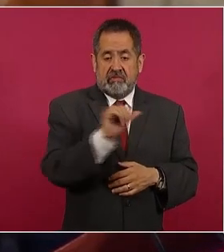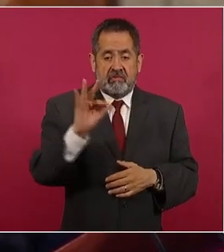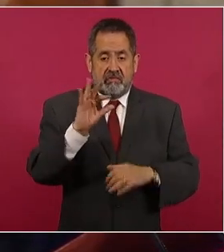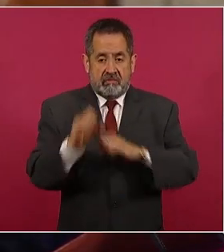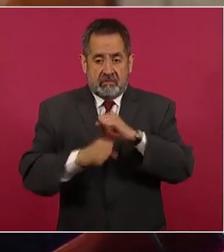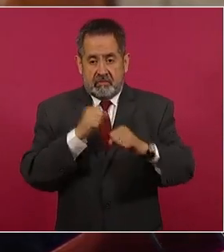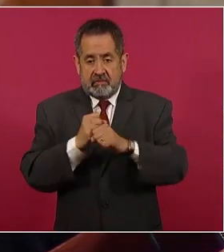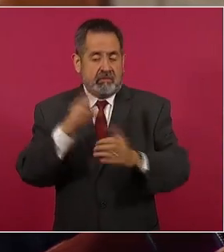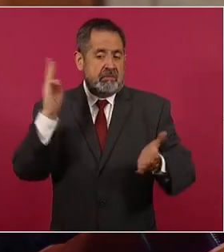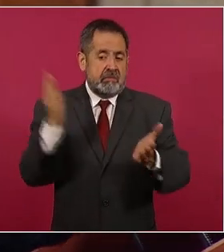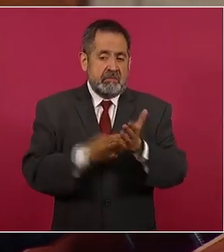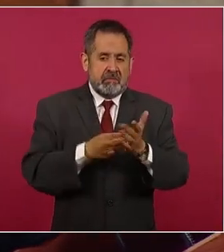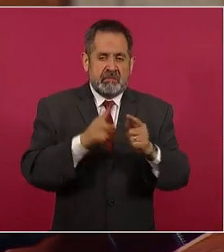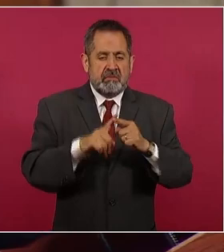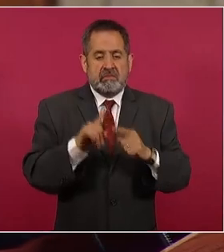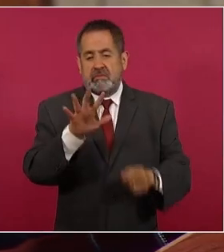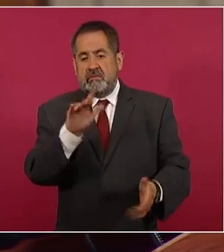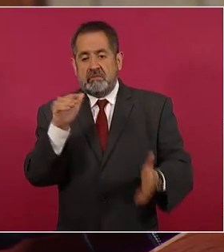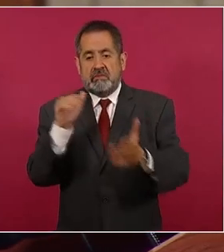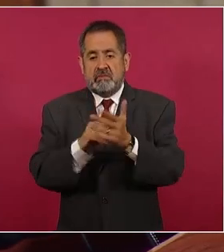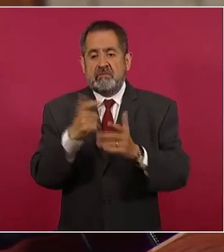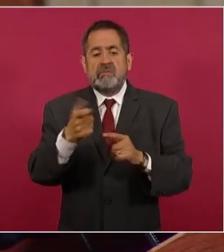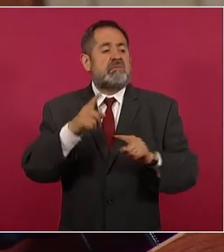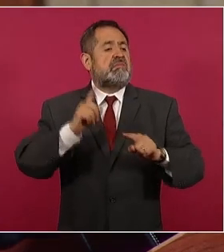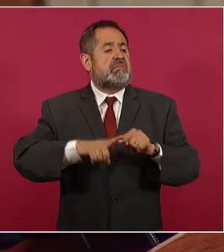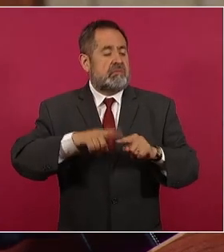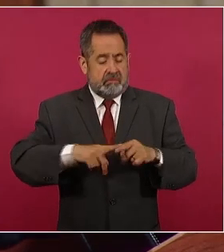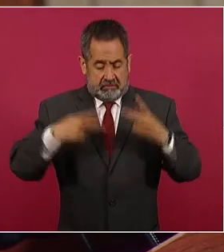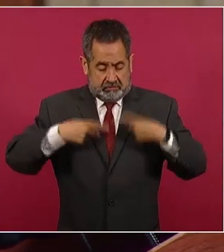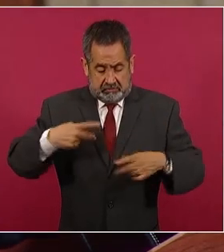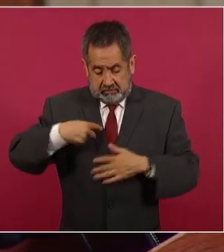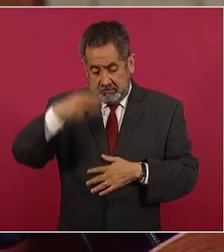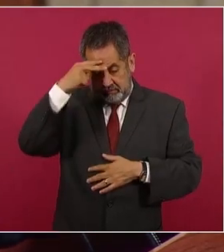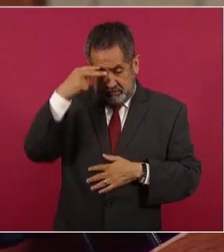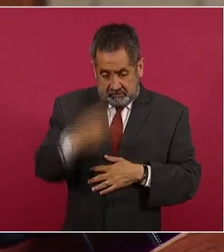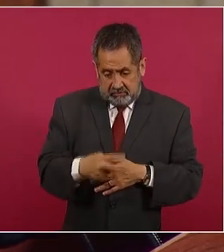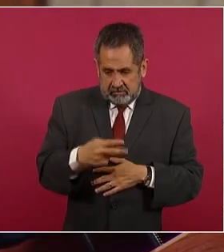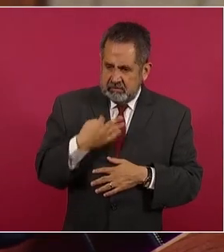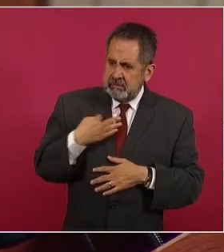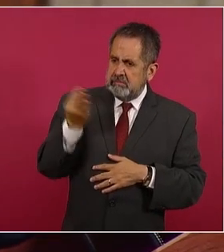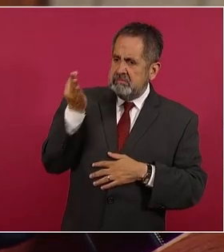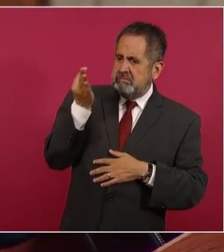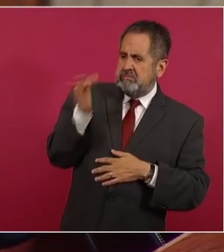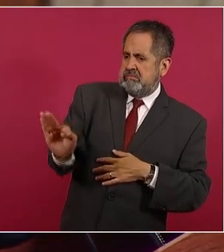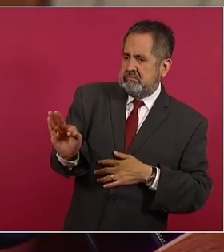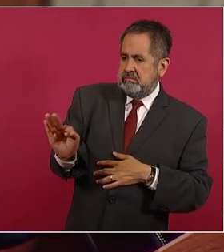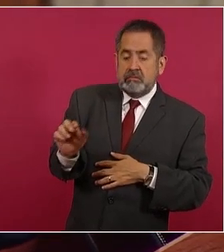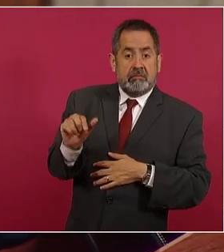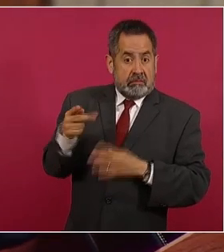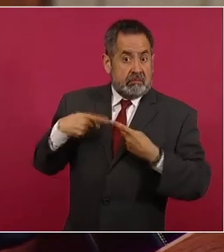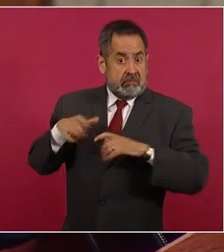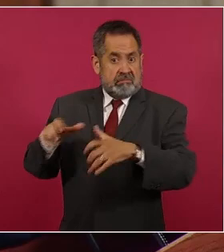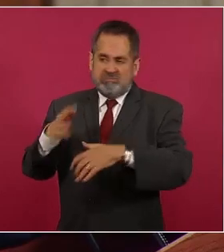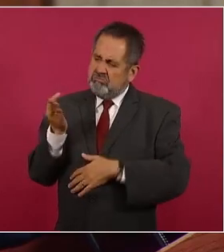multa hasta de cincuenta mil pesos al mexicano que cometa traición a la patria